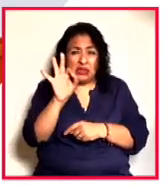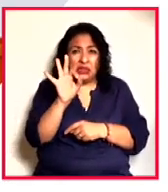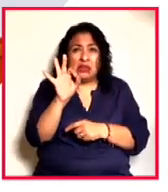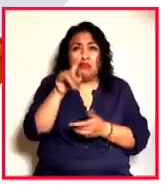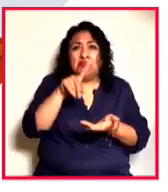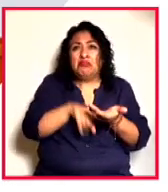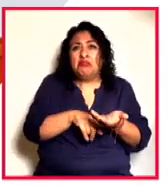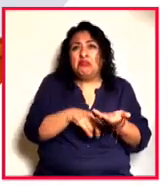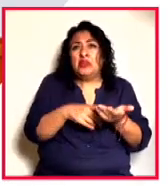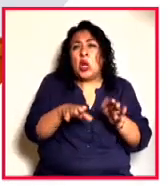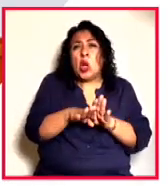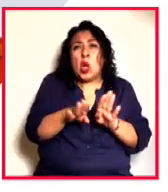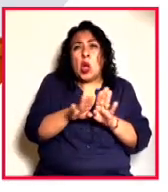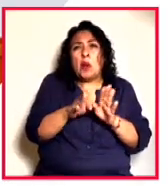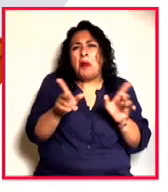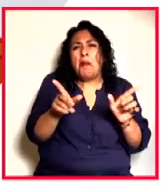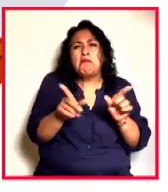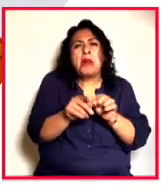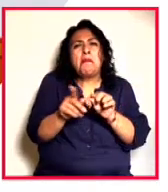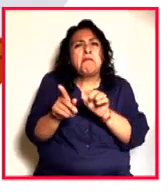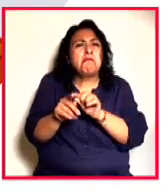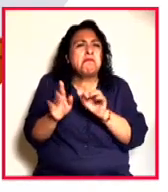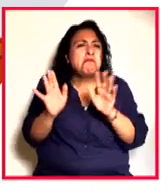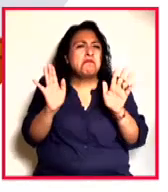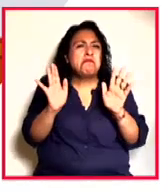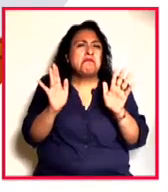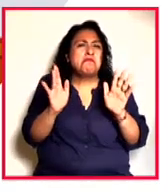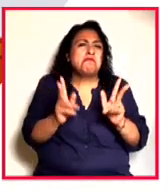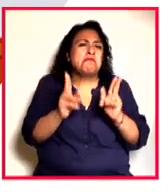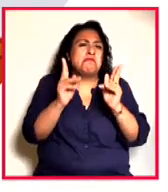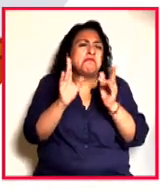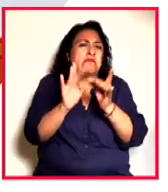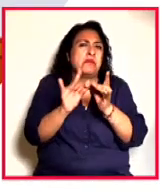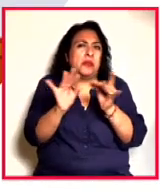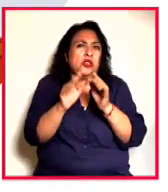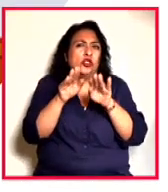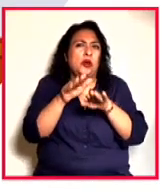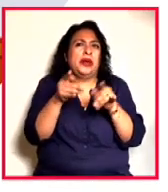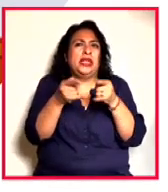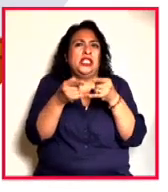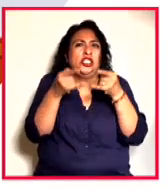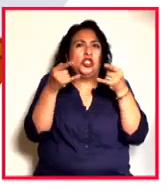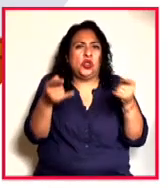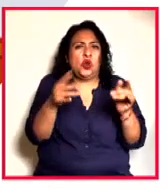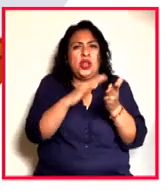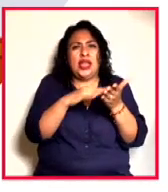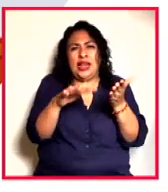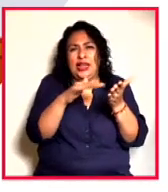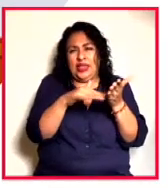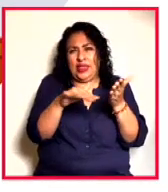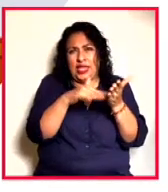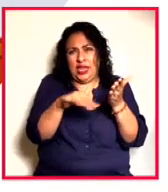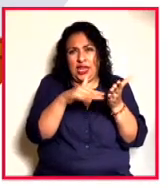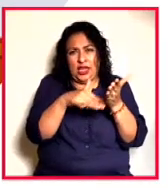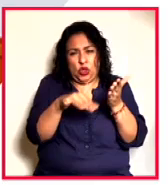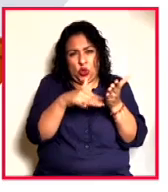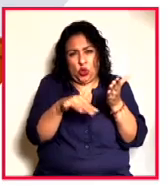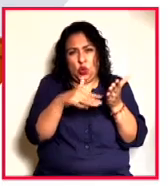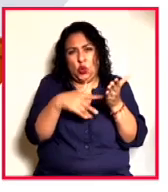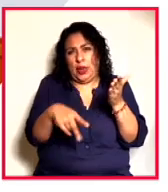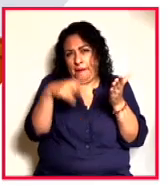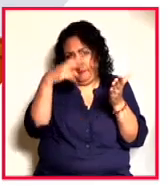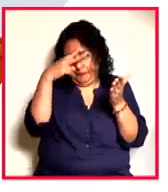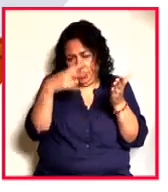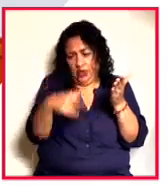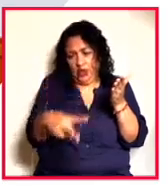algunas breves y paulatinas menciones de la historia de la literatura mexicana